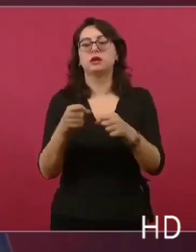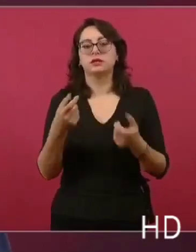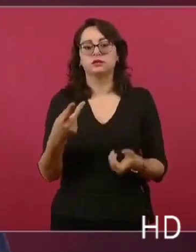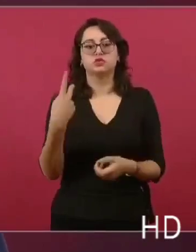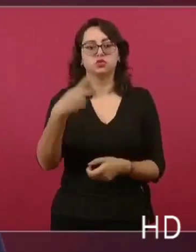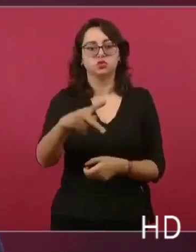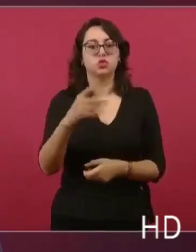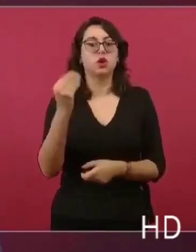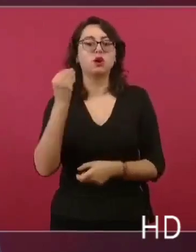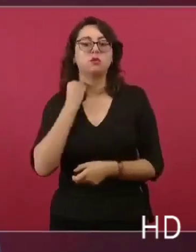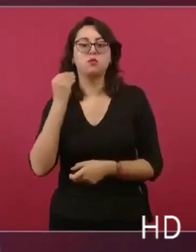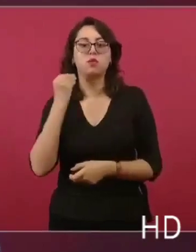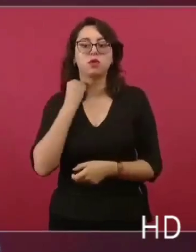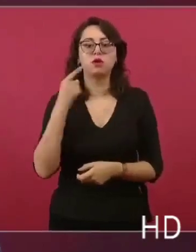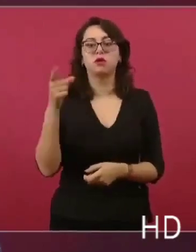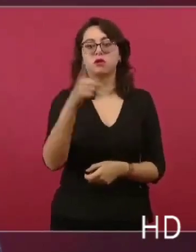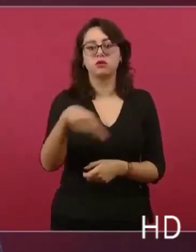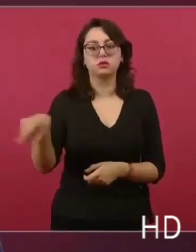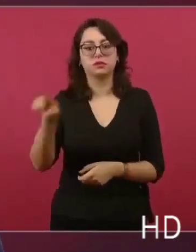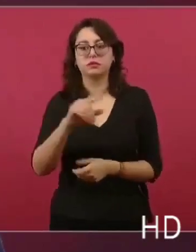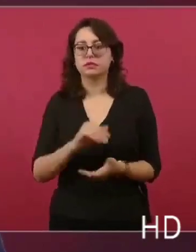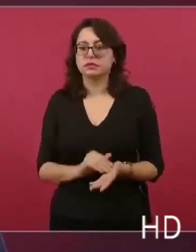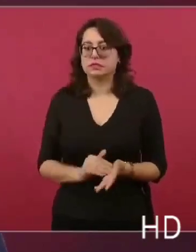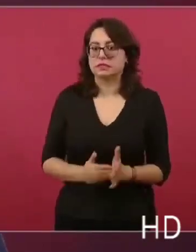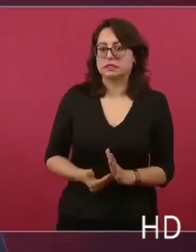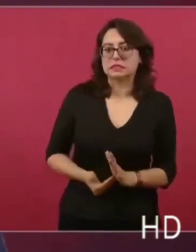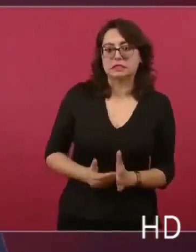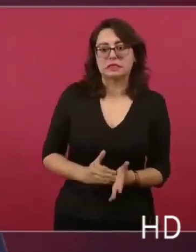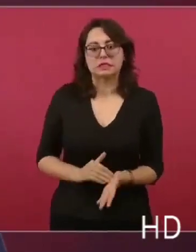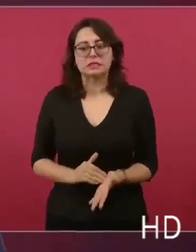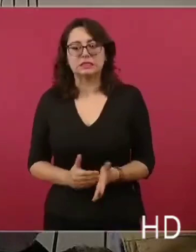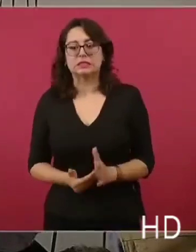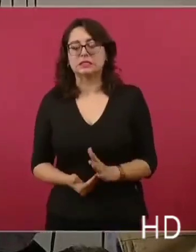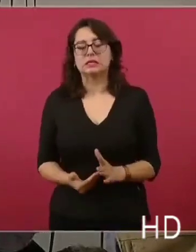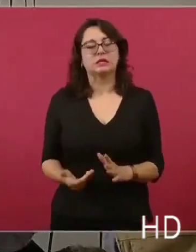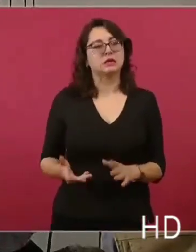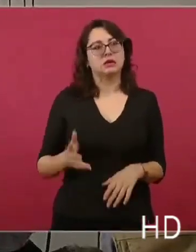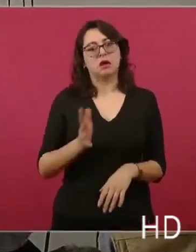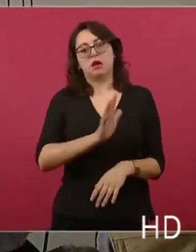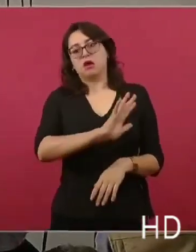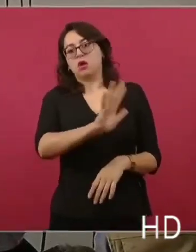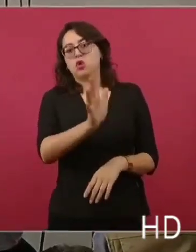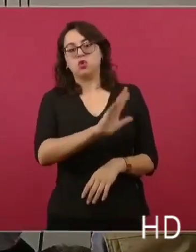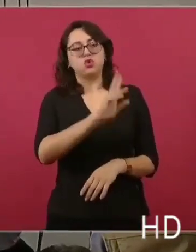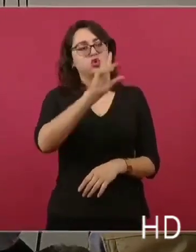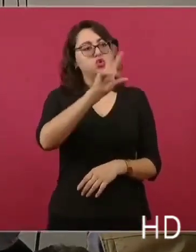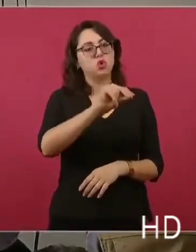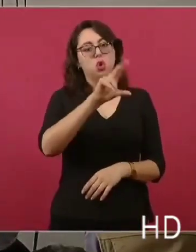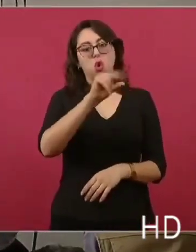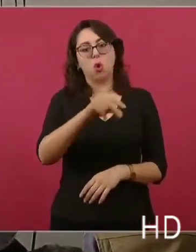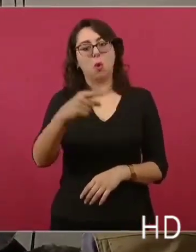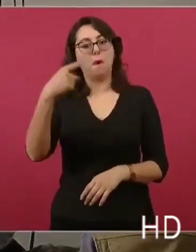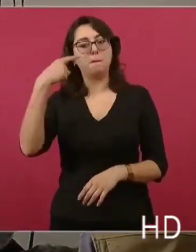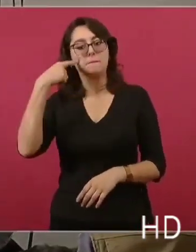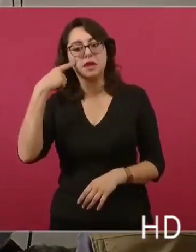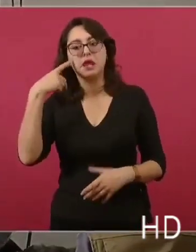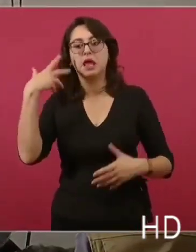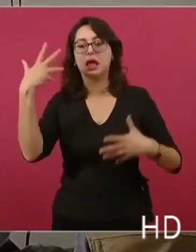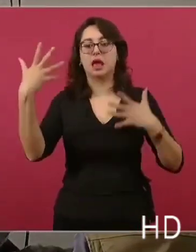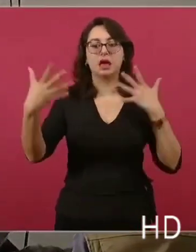presentaron un recurso diciendo que la Corte